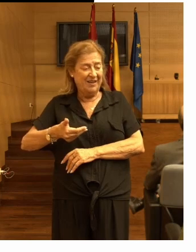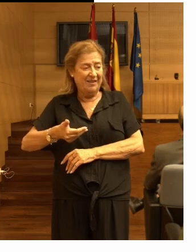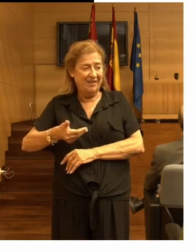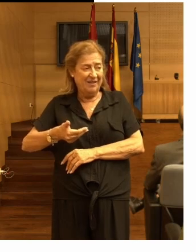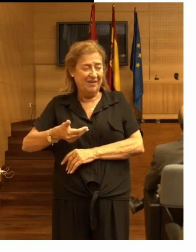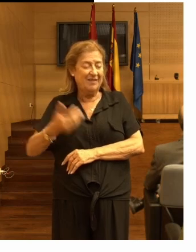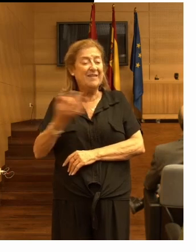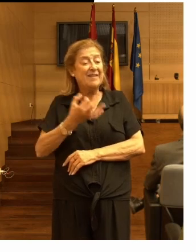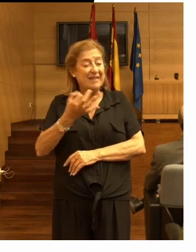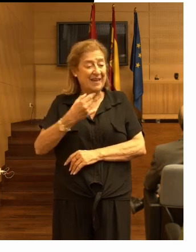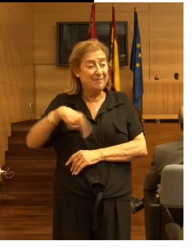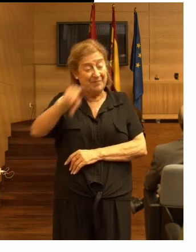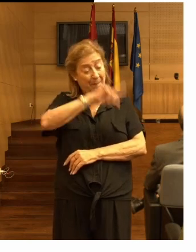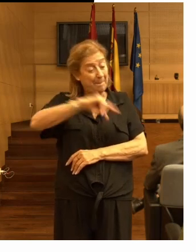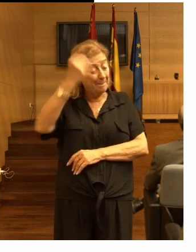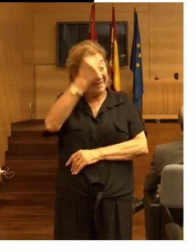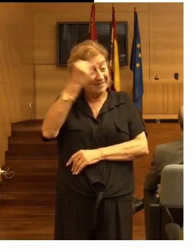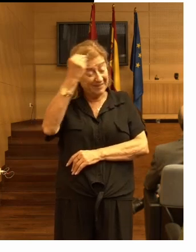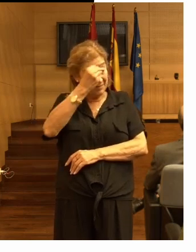es que pensemos